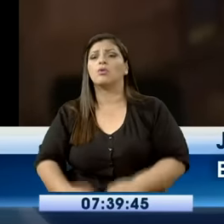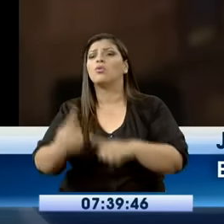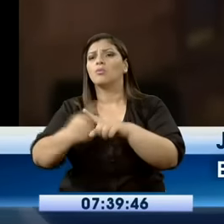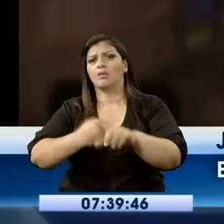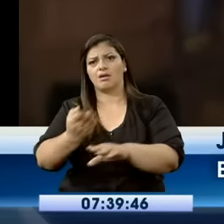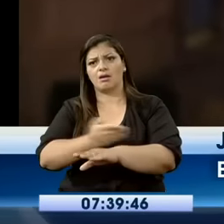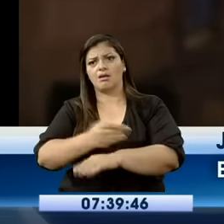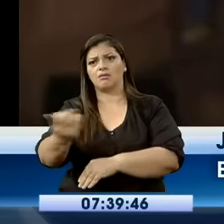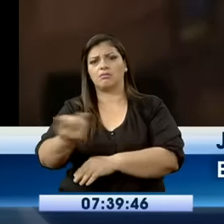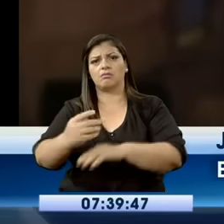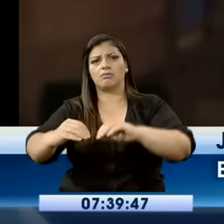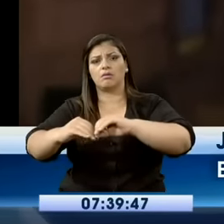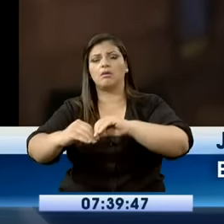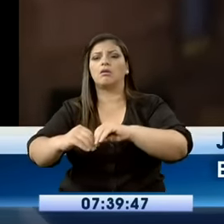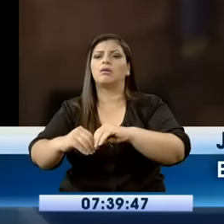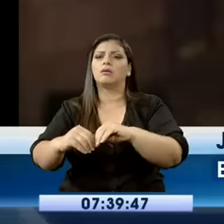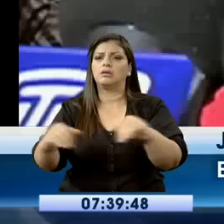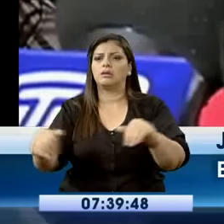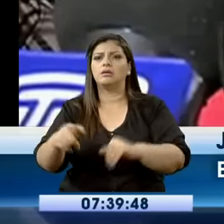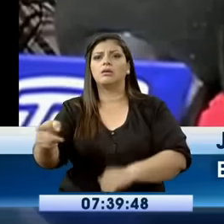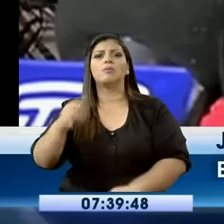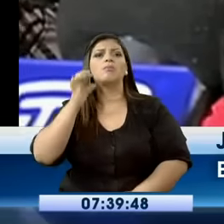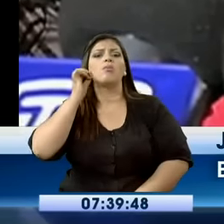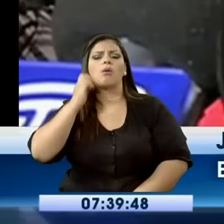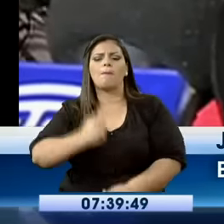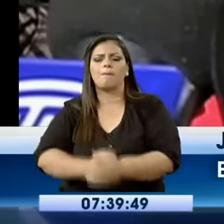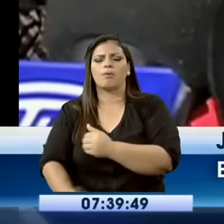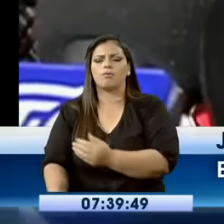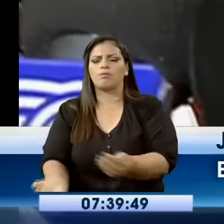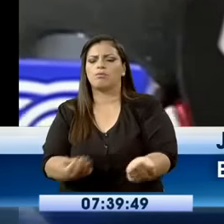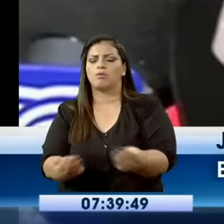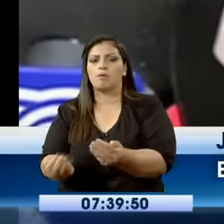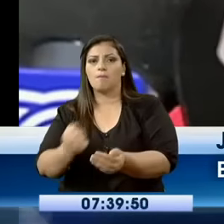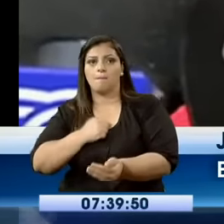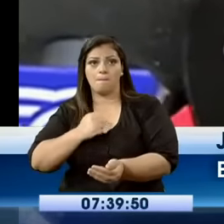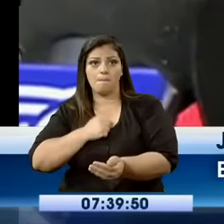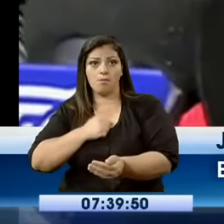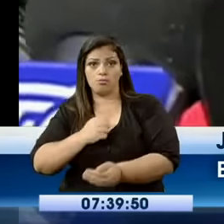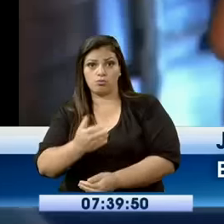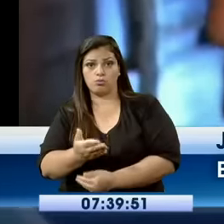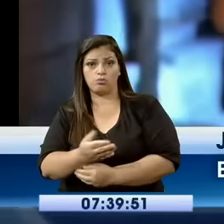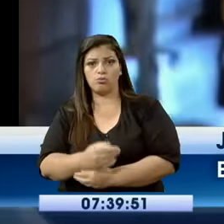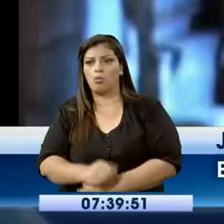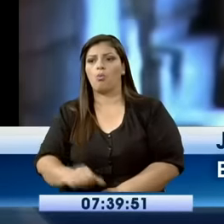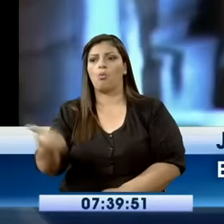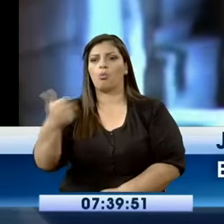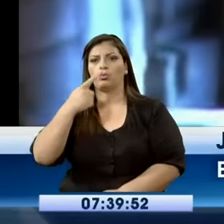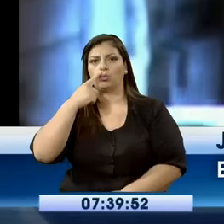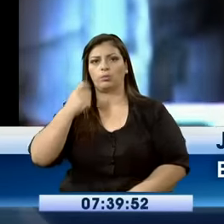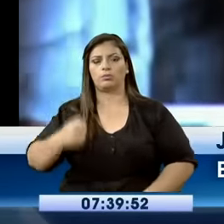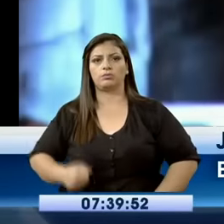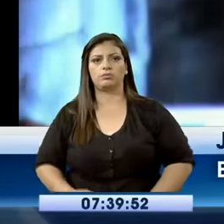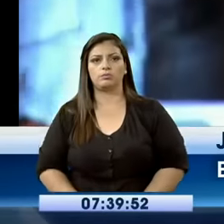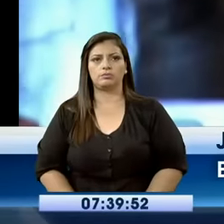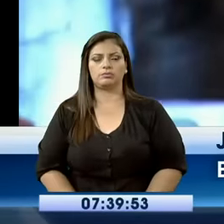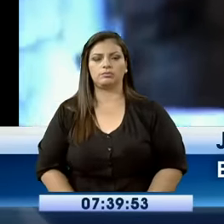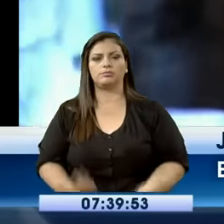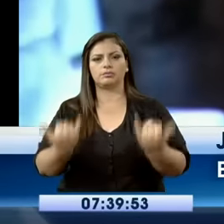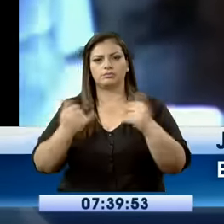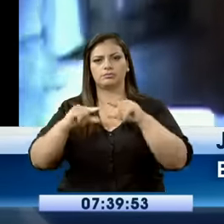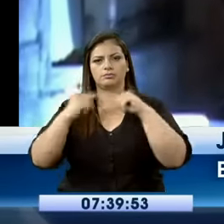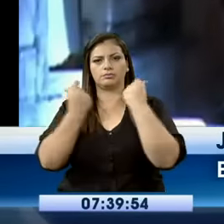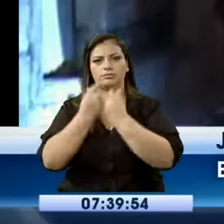porque el niñito tiene un mes de nacido ya hoy. El hijo no es de él porque ella misma se lo había dicho. Ladina Cet investiga el caso.